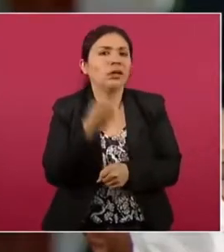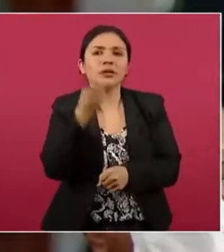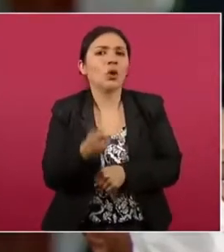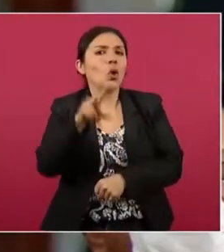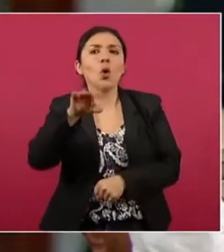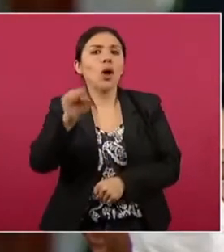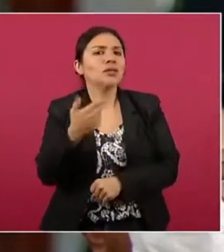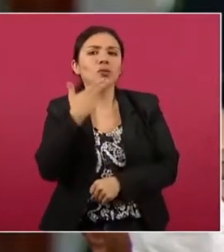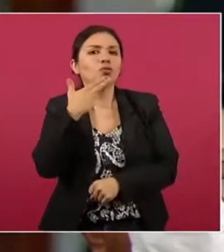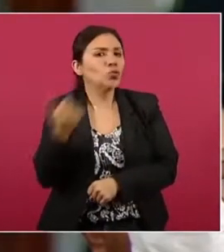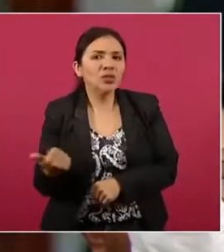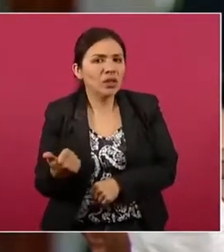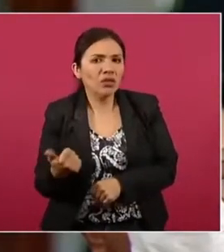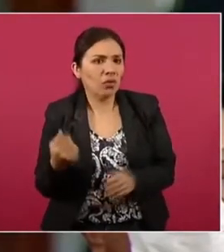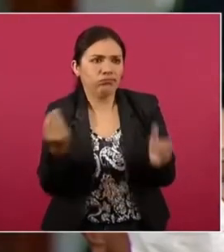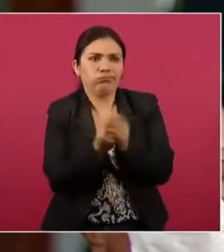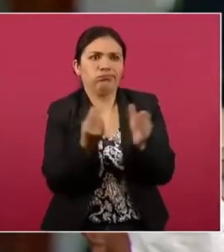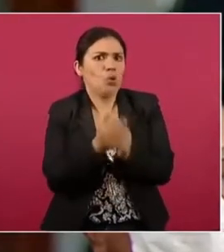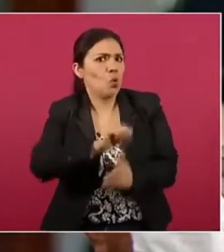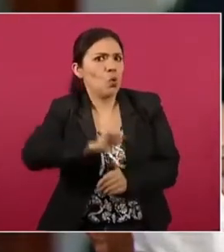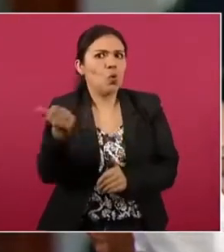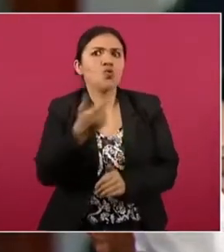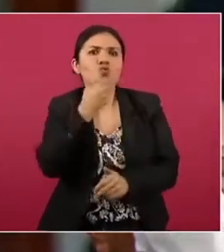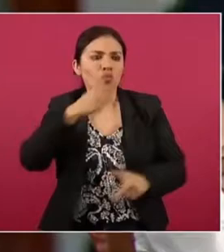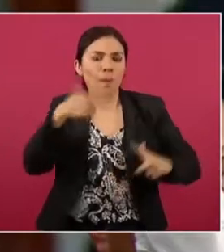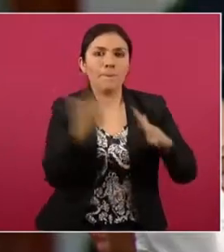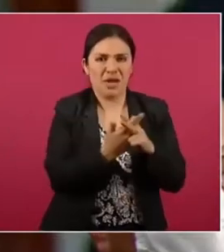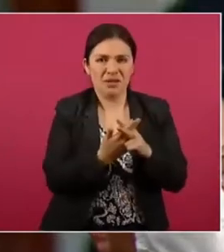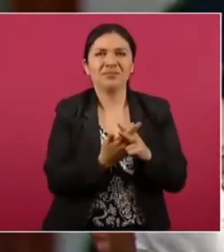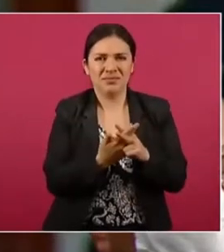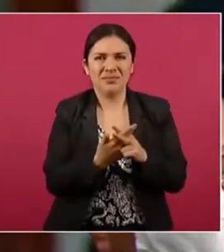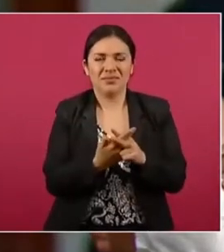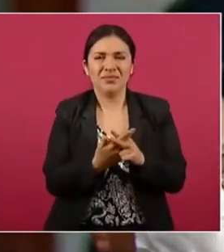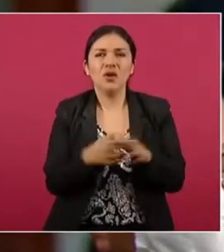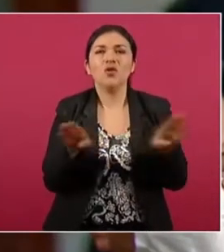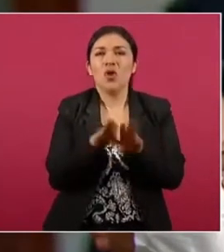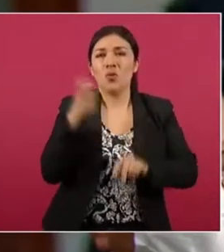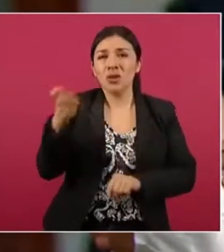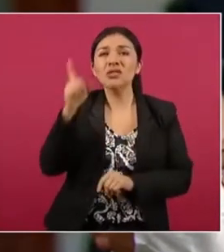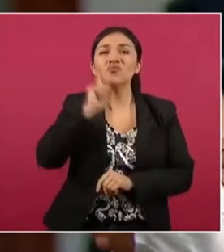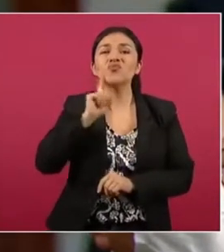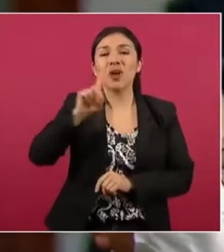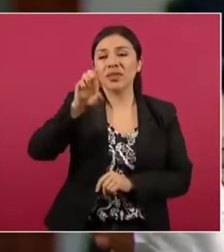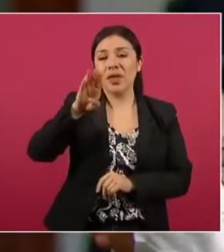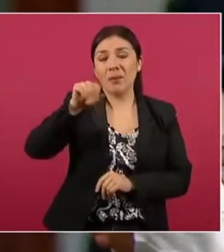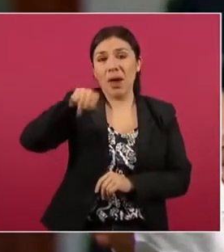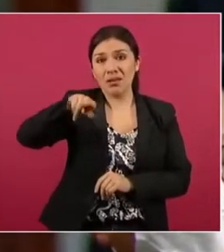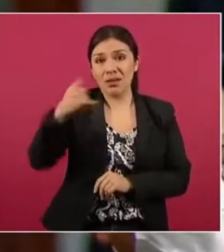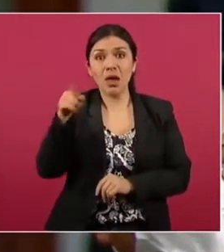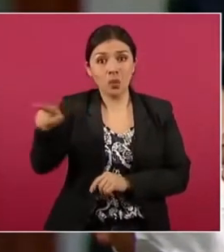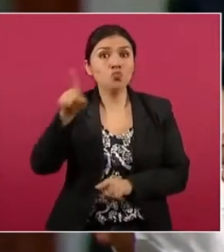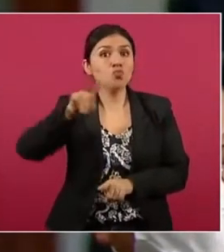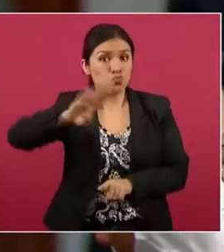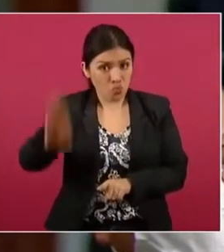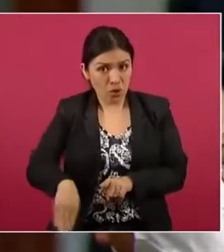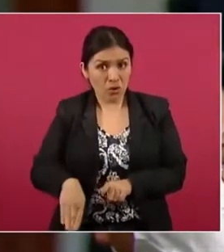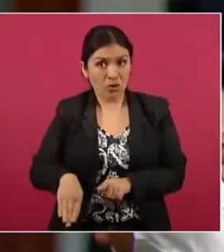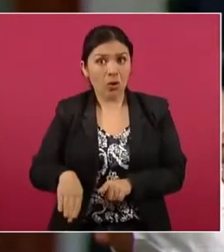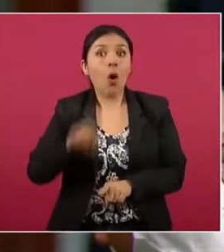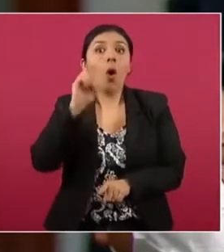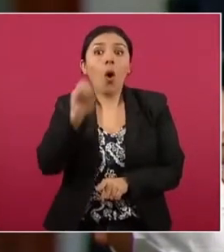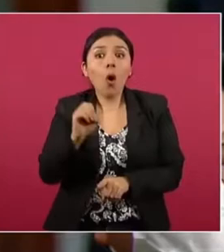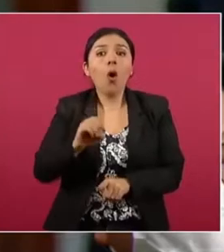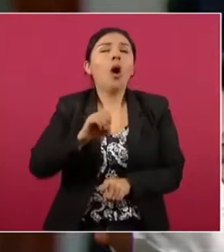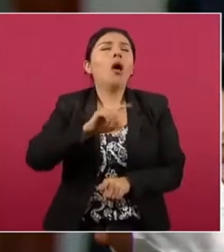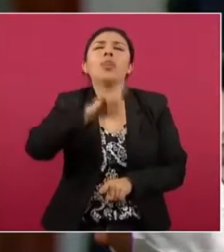no se trató de un asunto de suicidio. Por ejemplo, en el caso también de Devani, si ella murió o la asesinaron después